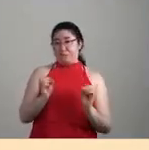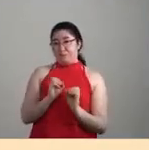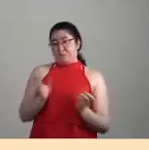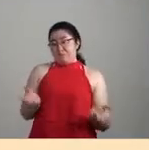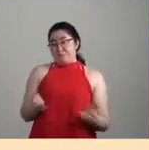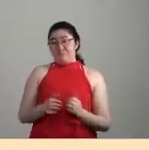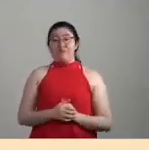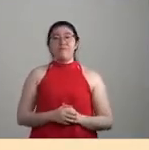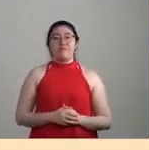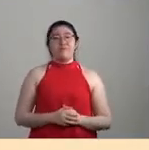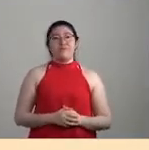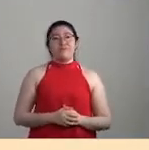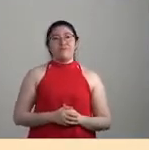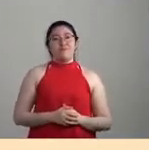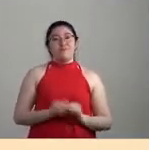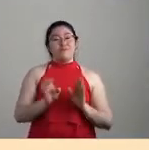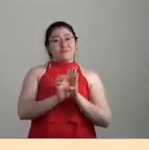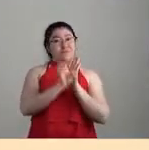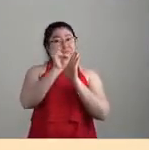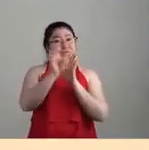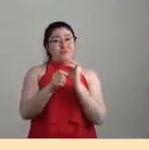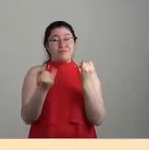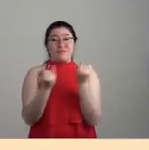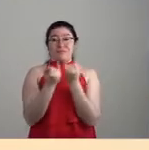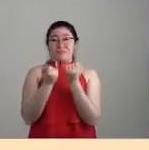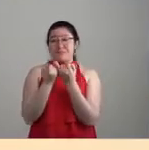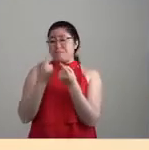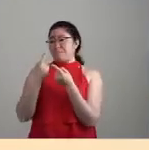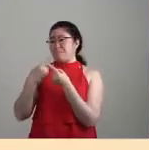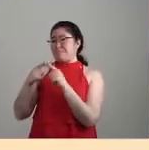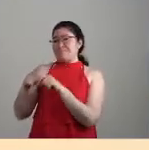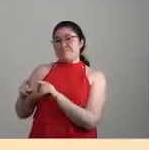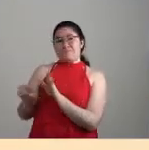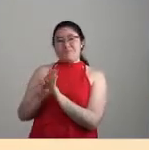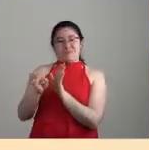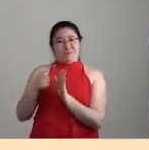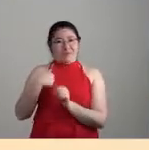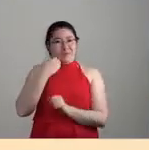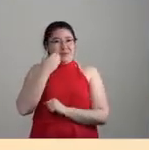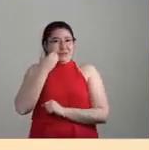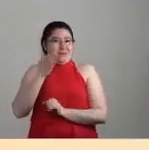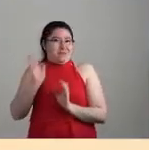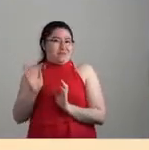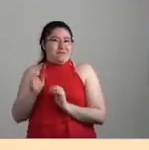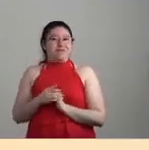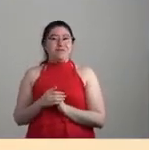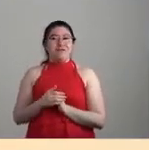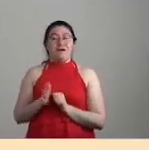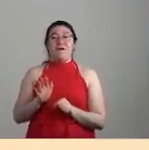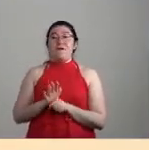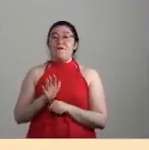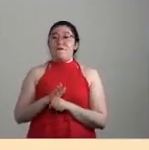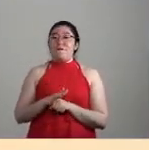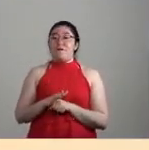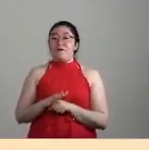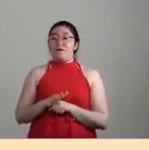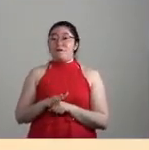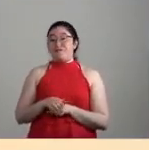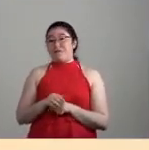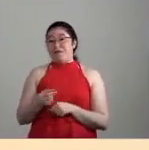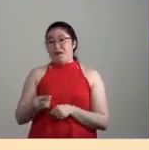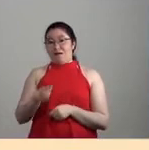Lo vemos, este mismo ejemplo, en multitud de casos a día de hoy. Por ejemplo, si queréis que nos fijemos en cómo se produce proteína barata